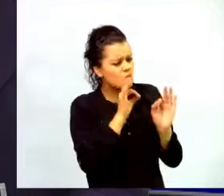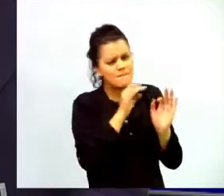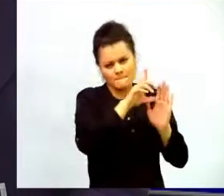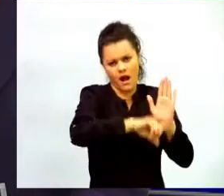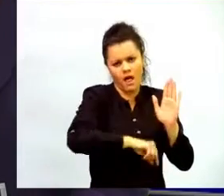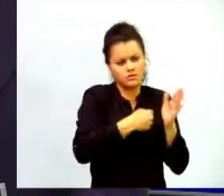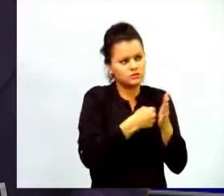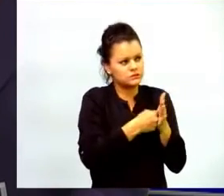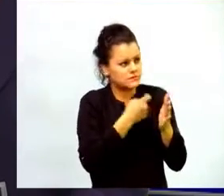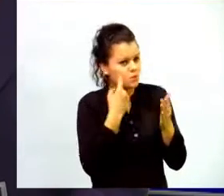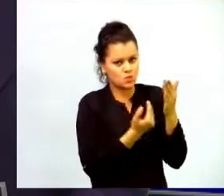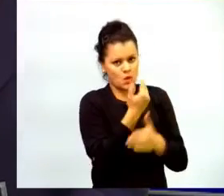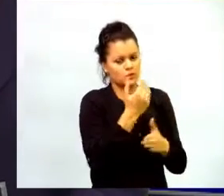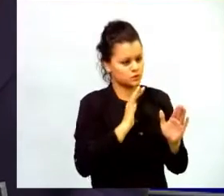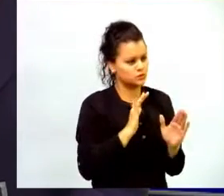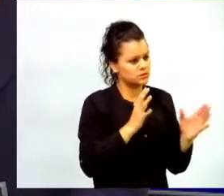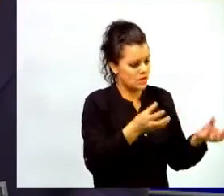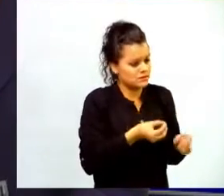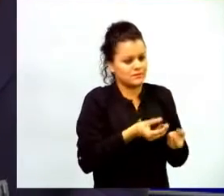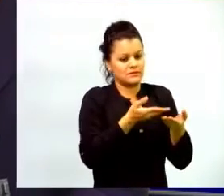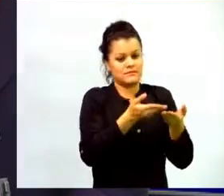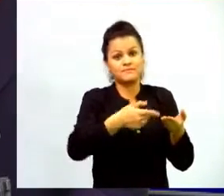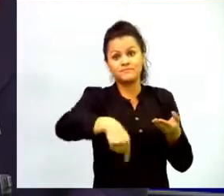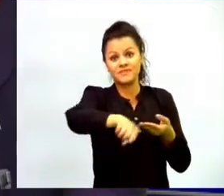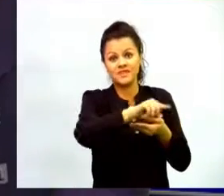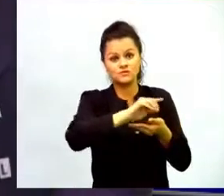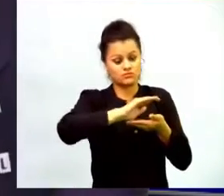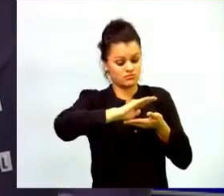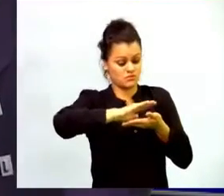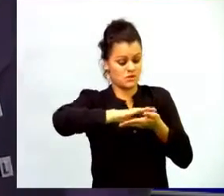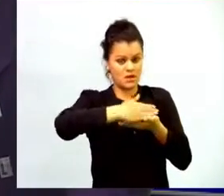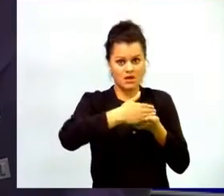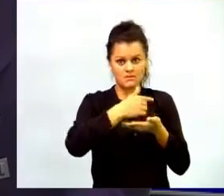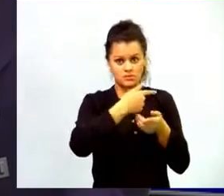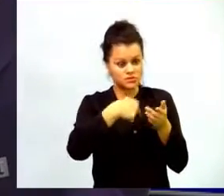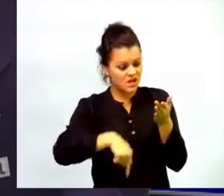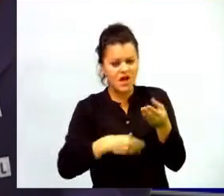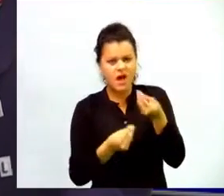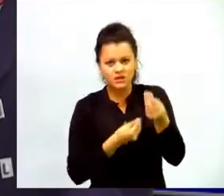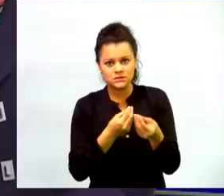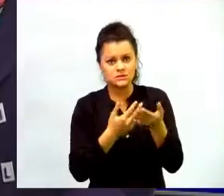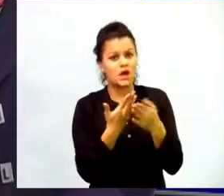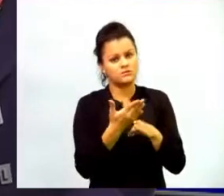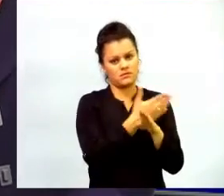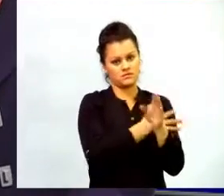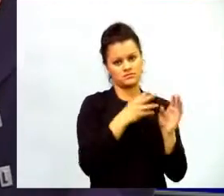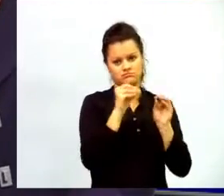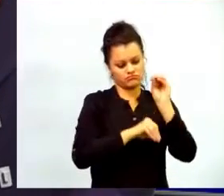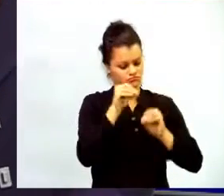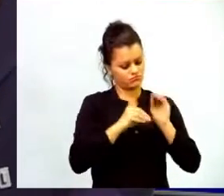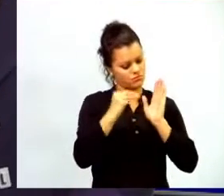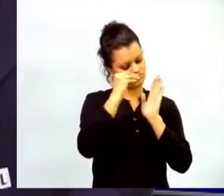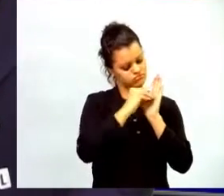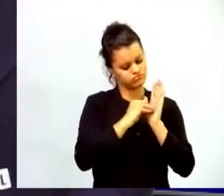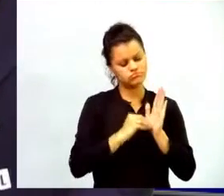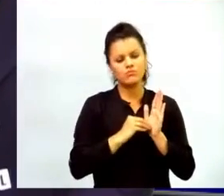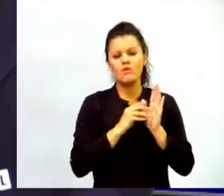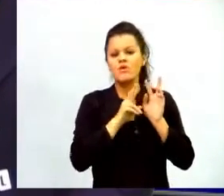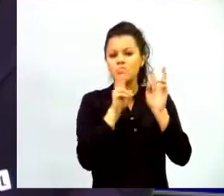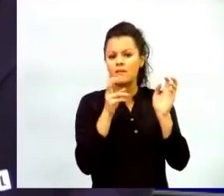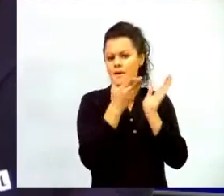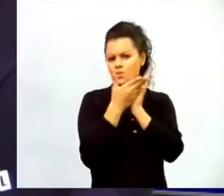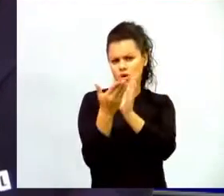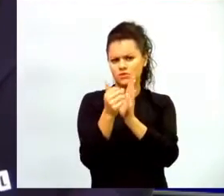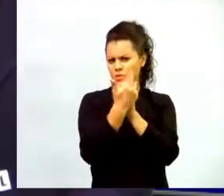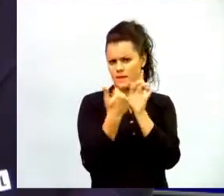como lo decía en un saludo anterior. Estos equipos vienen con unos contenidos educativos que a través de los profesores que estamos formando son la